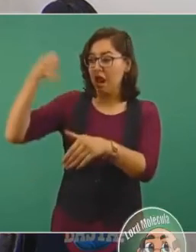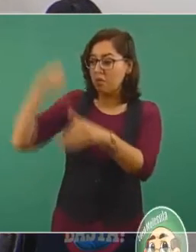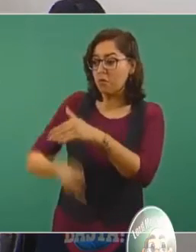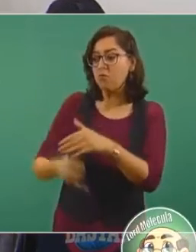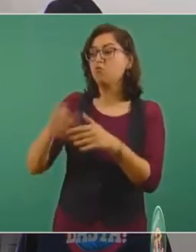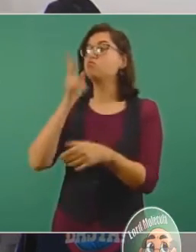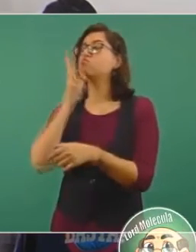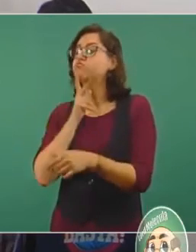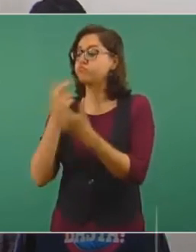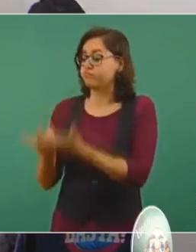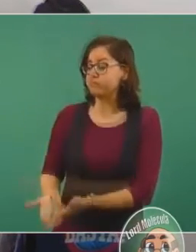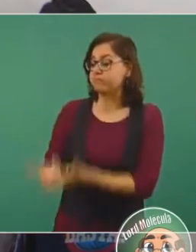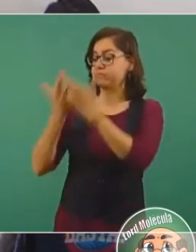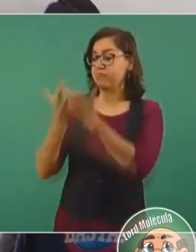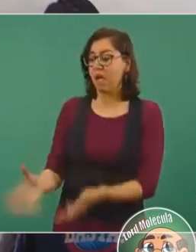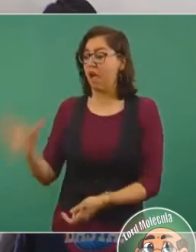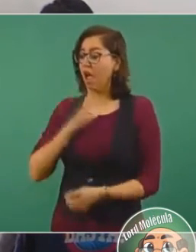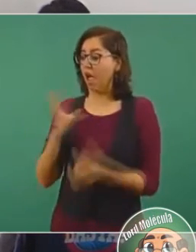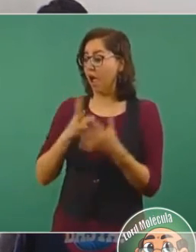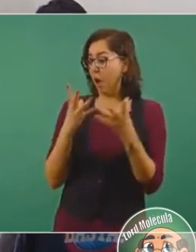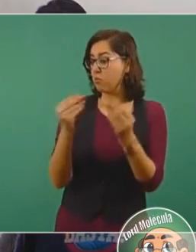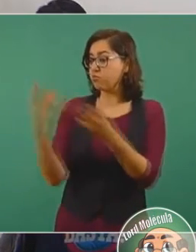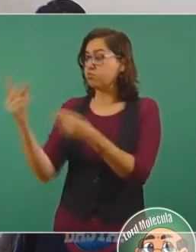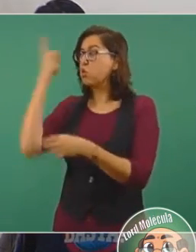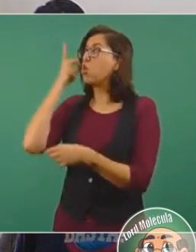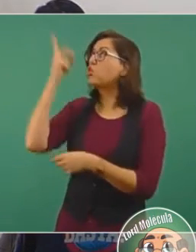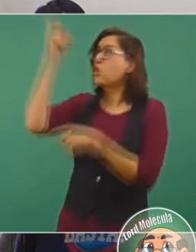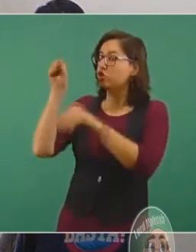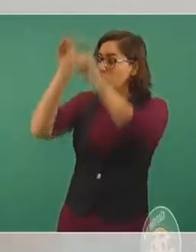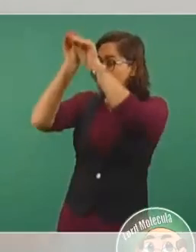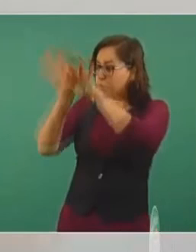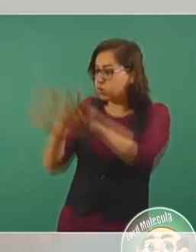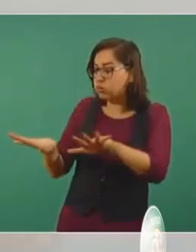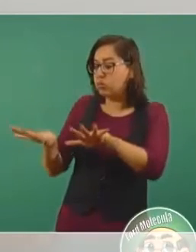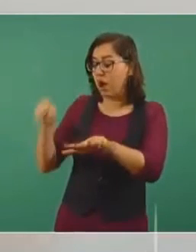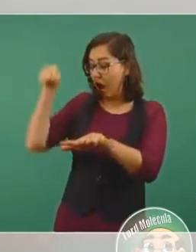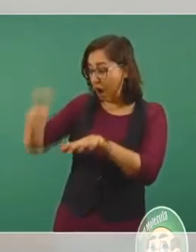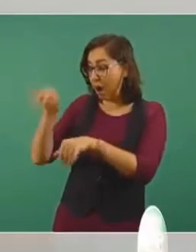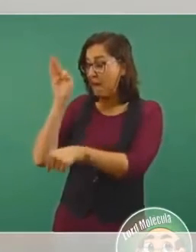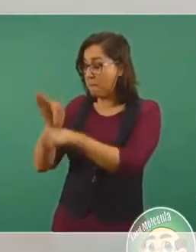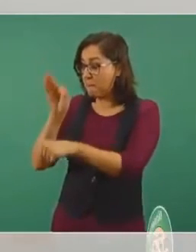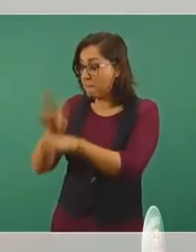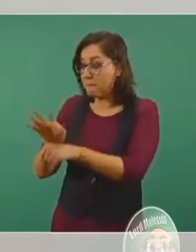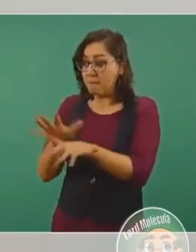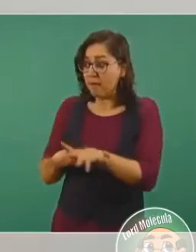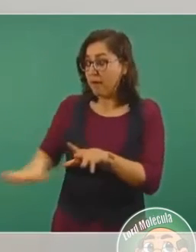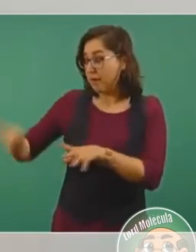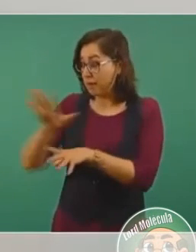para aumentar las fortunas que se encuentran en los cofres